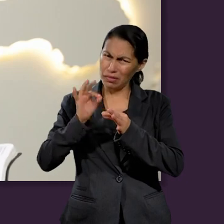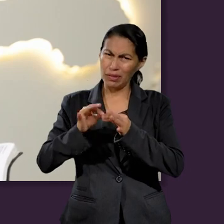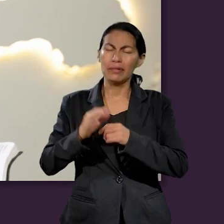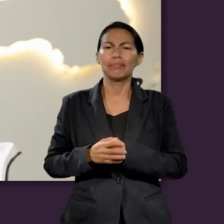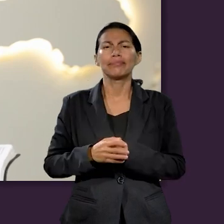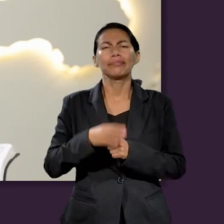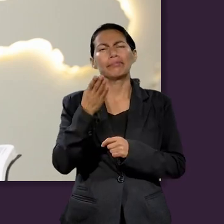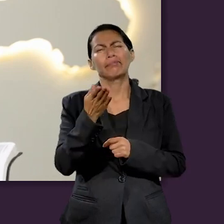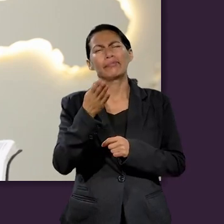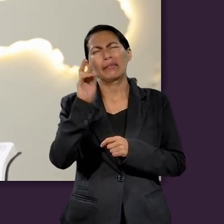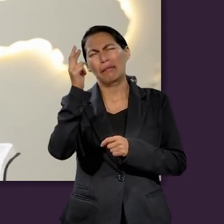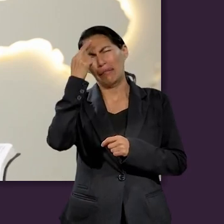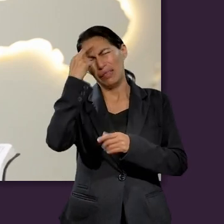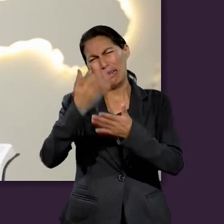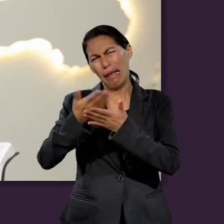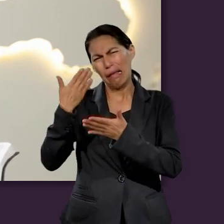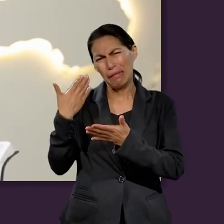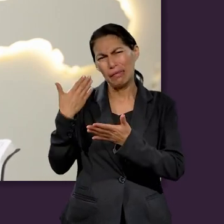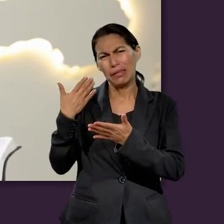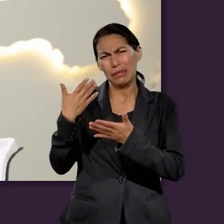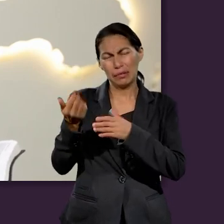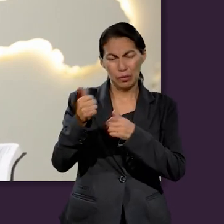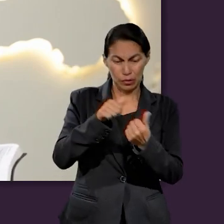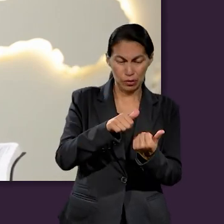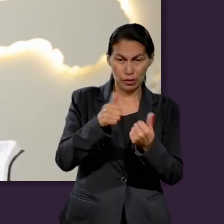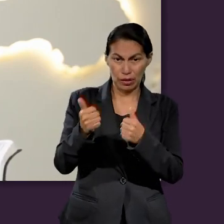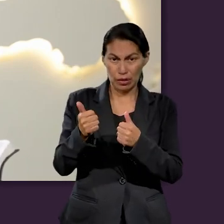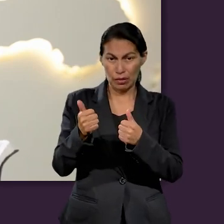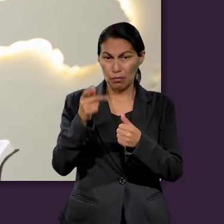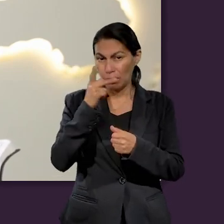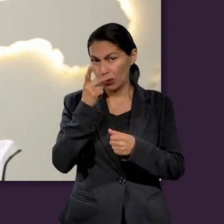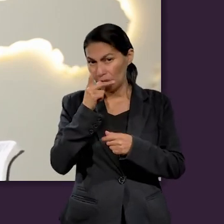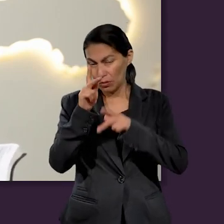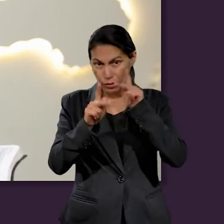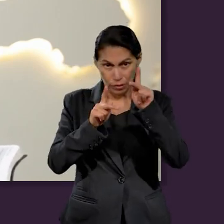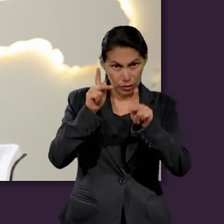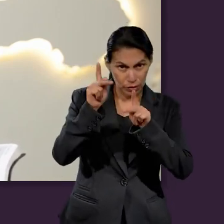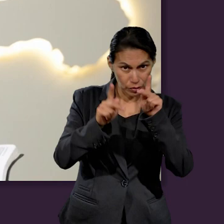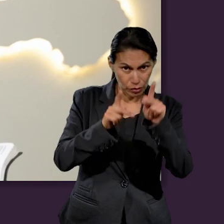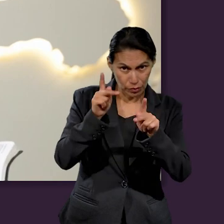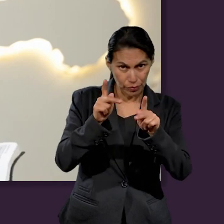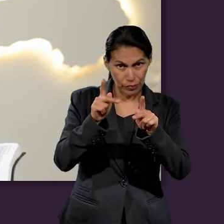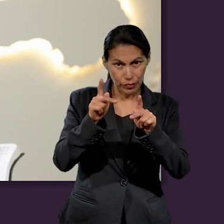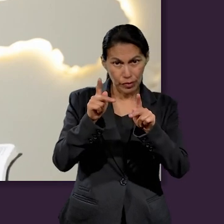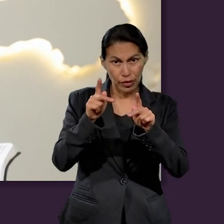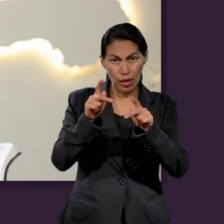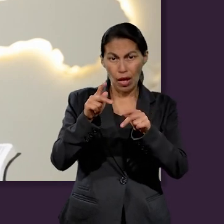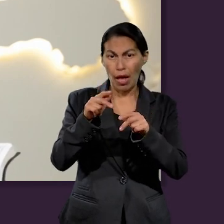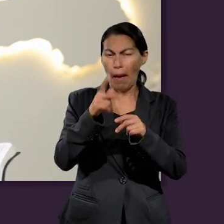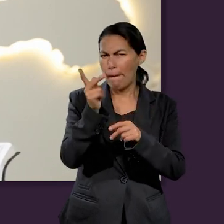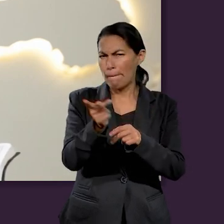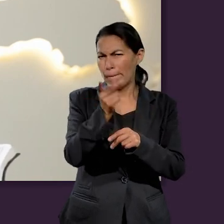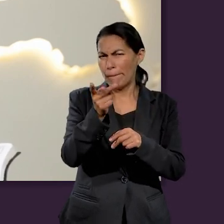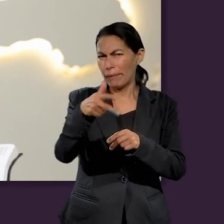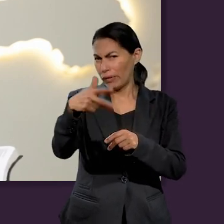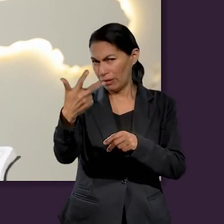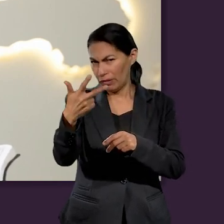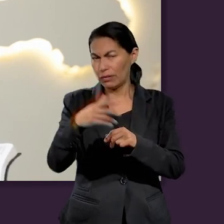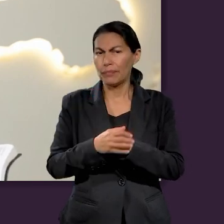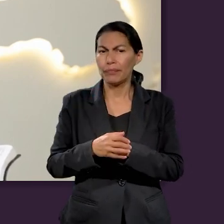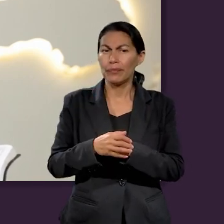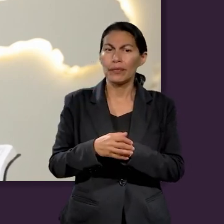Ustedes se recuerdan que cuando solicitamos o cuando nos visitó el pastor o los hermanos para que